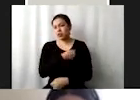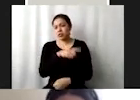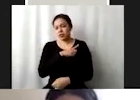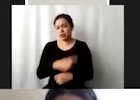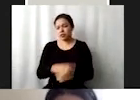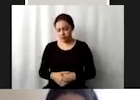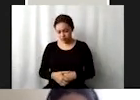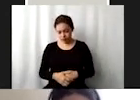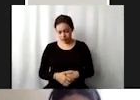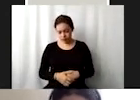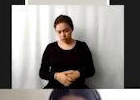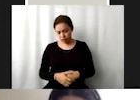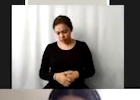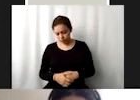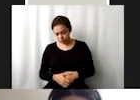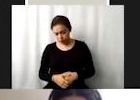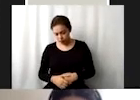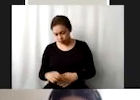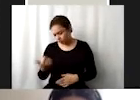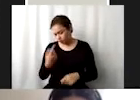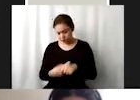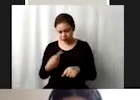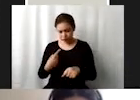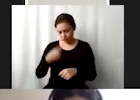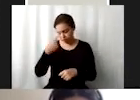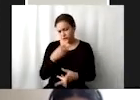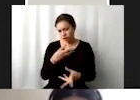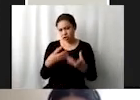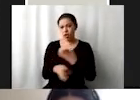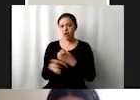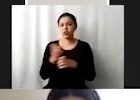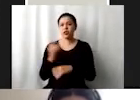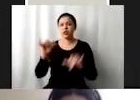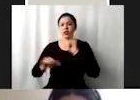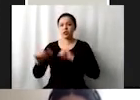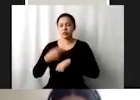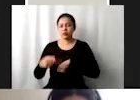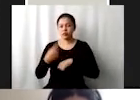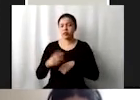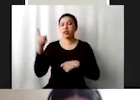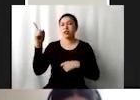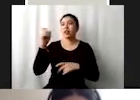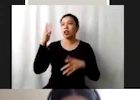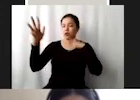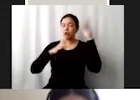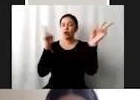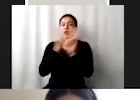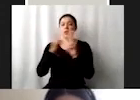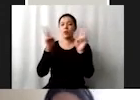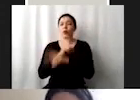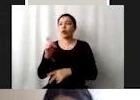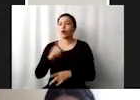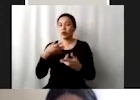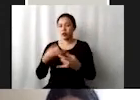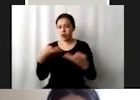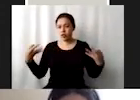otros más, enfermedades producidas por productos químicos peligrosos, contaminación del aire, el agua y el suelo y aquí